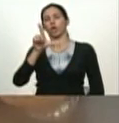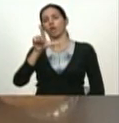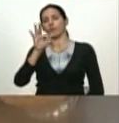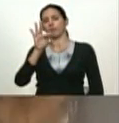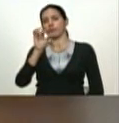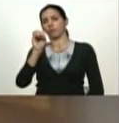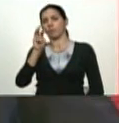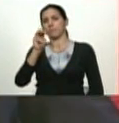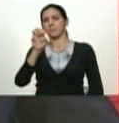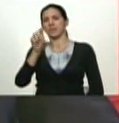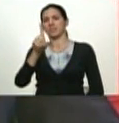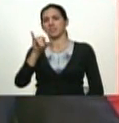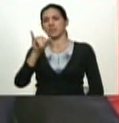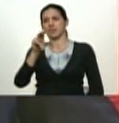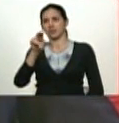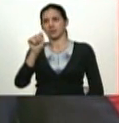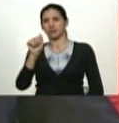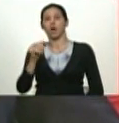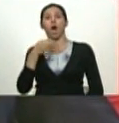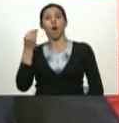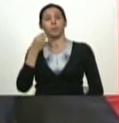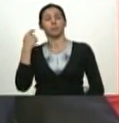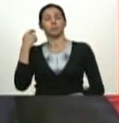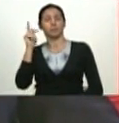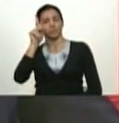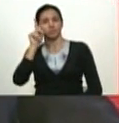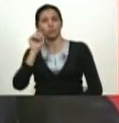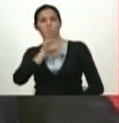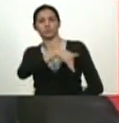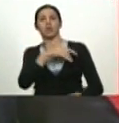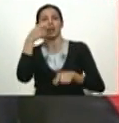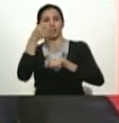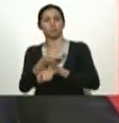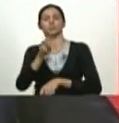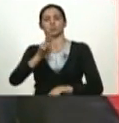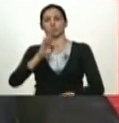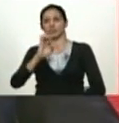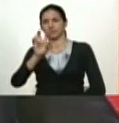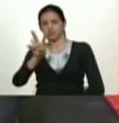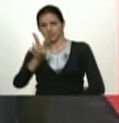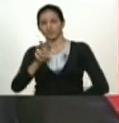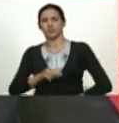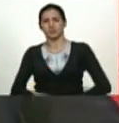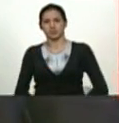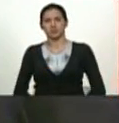universitario venezolano también graduado en la universidad central de venezuela